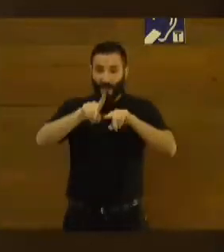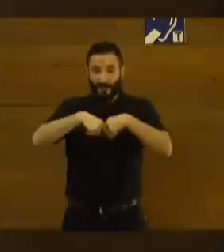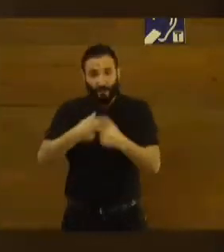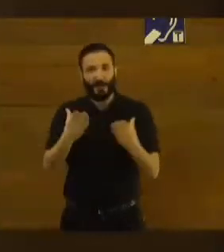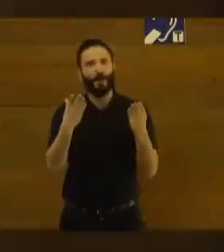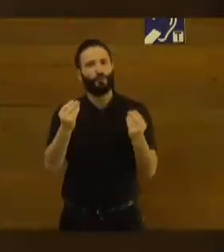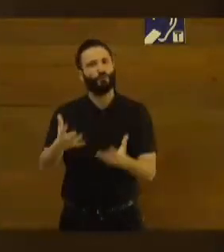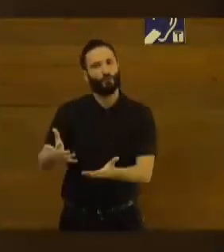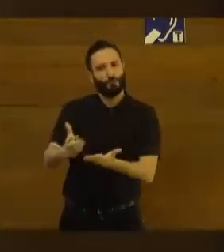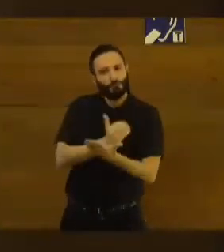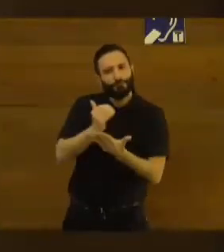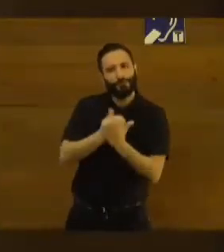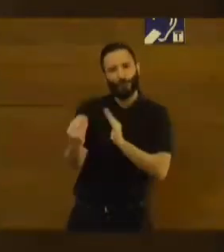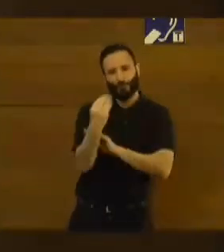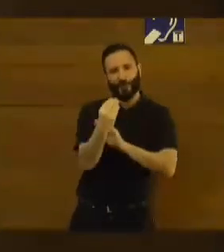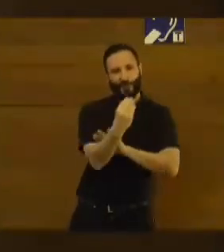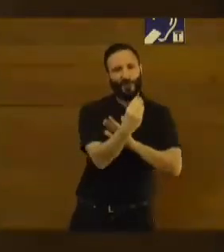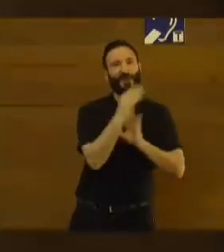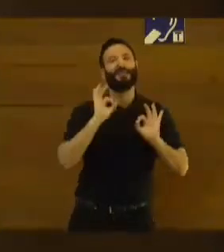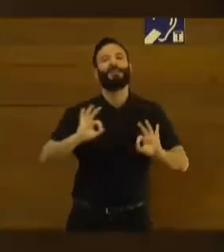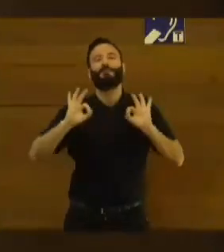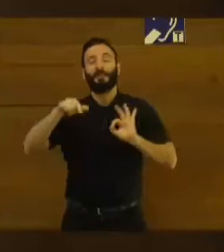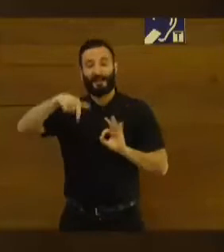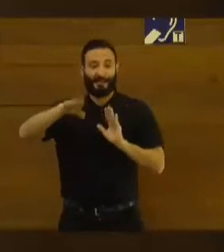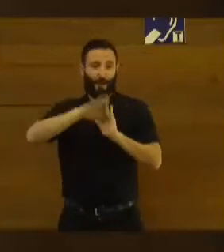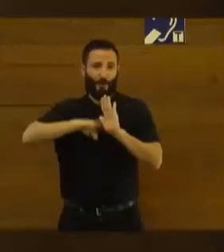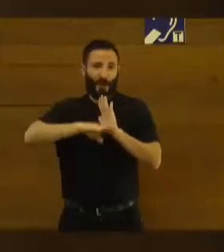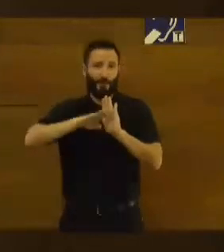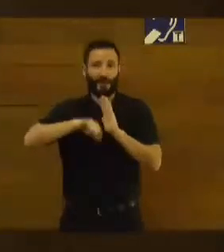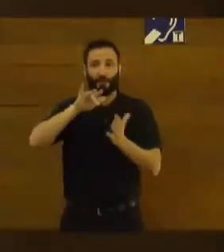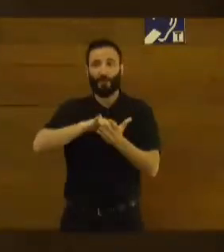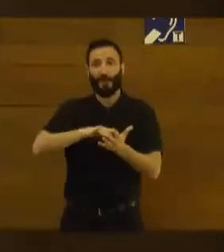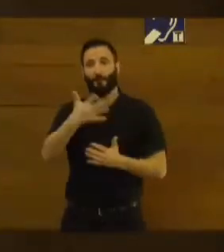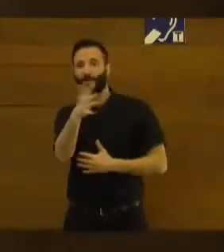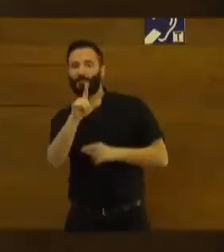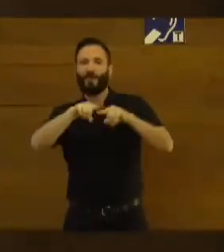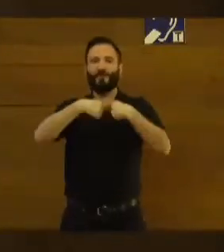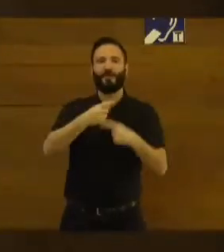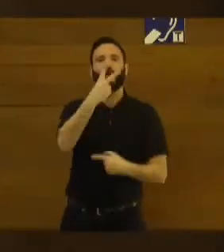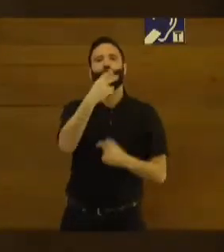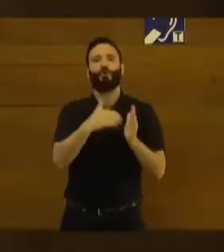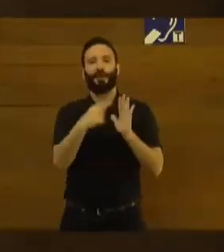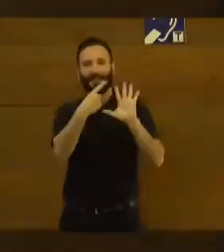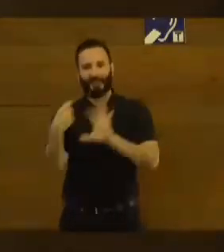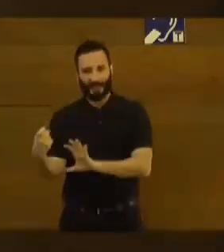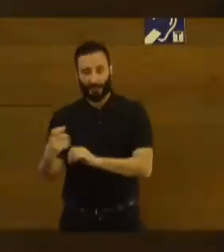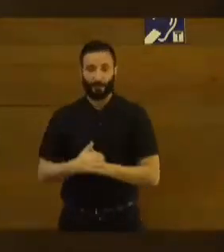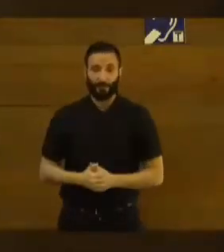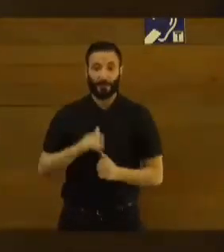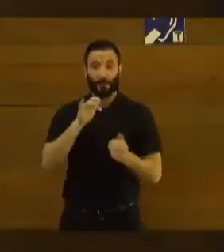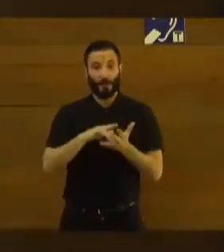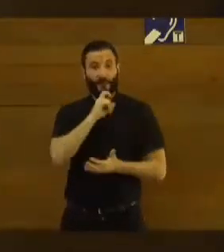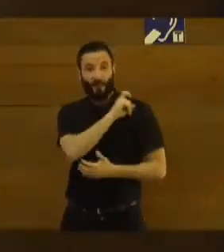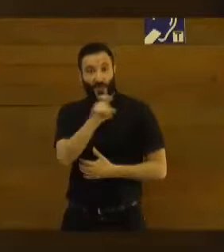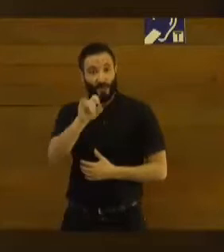la Fundación Isadora Duncan y particularmente de este programa cerca de 2.600 familias. La Fundación Isadora Duncan ha